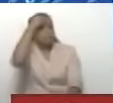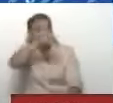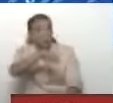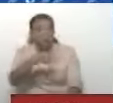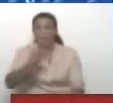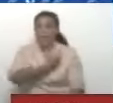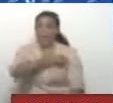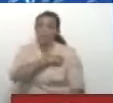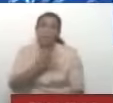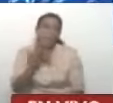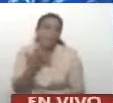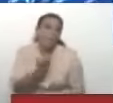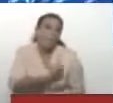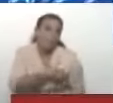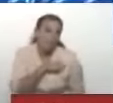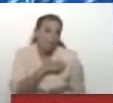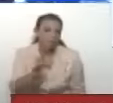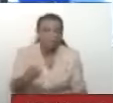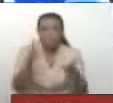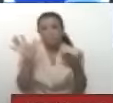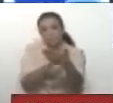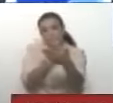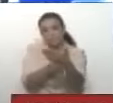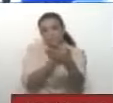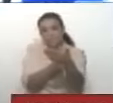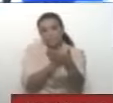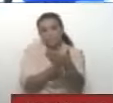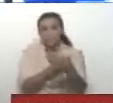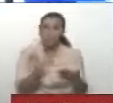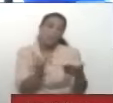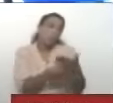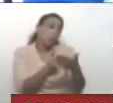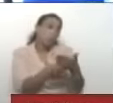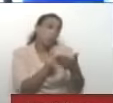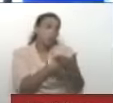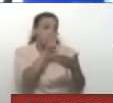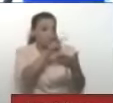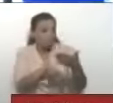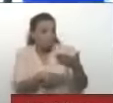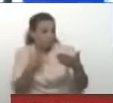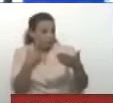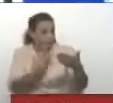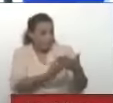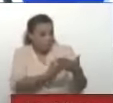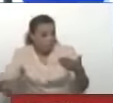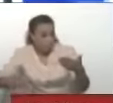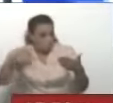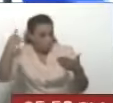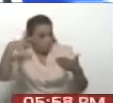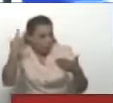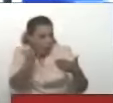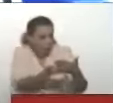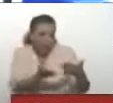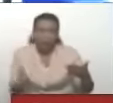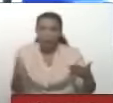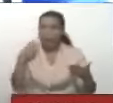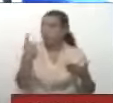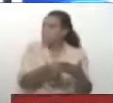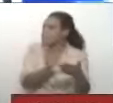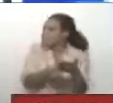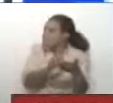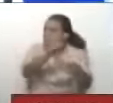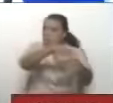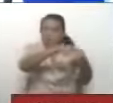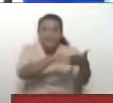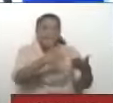estás en España. Y vas en un ómnibus en España. Maduro se volvió loco. ¿Ah? Si